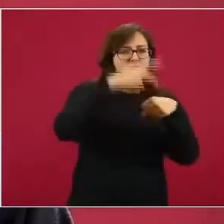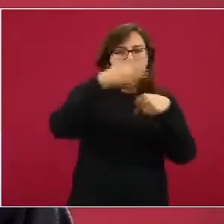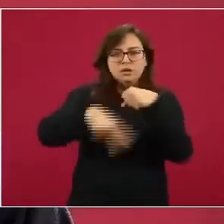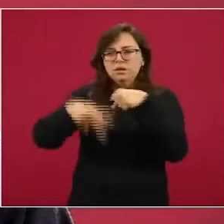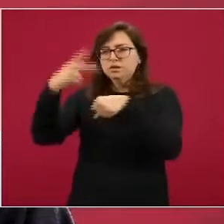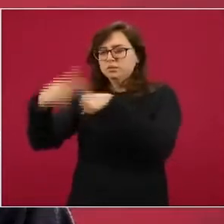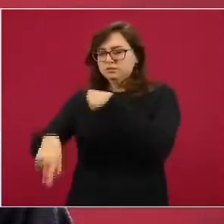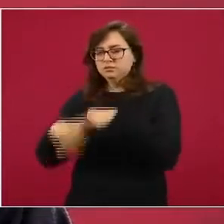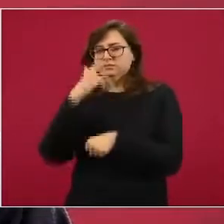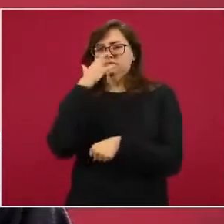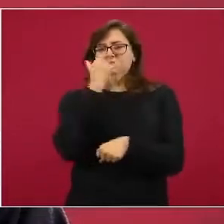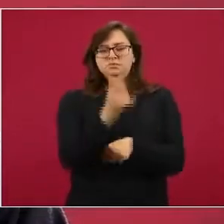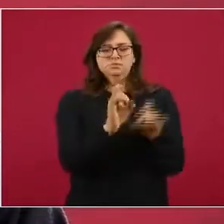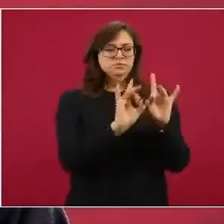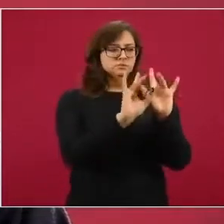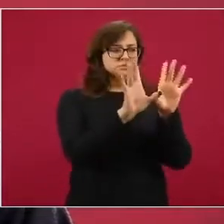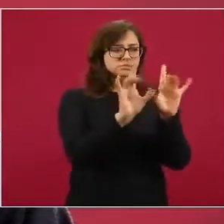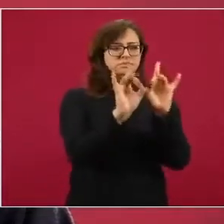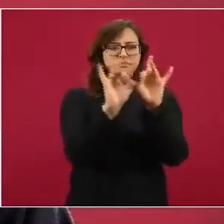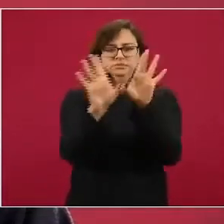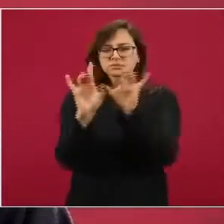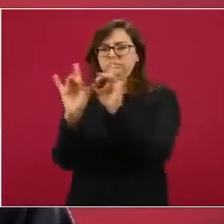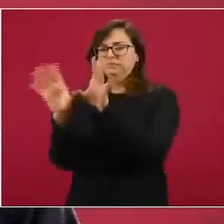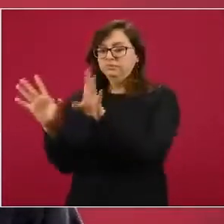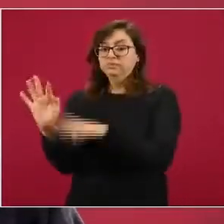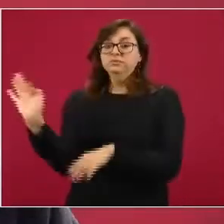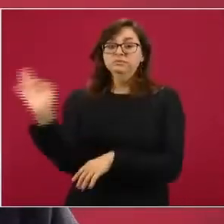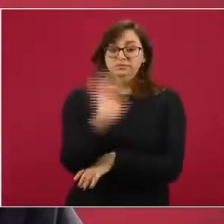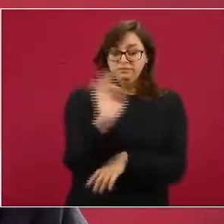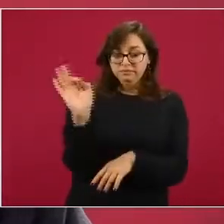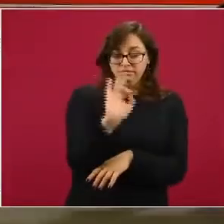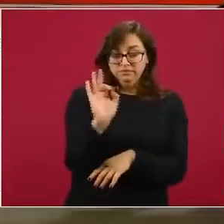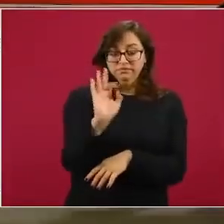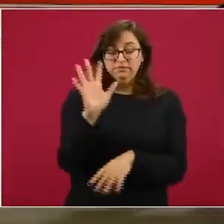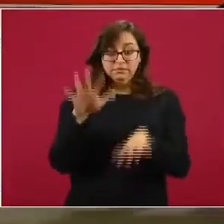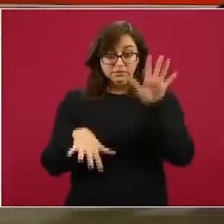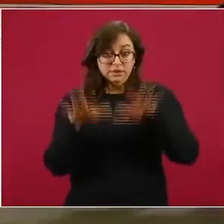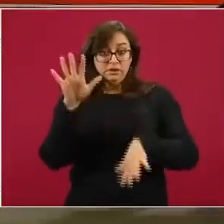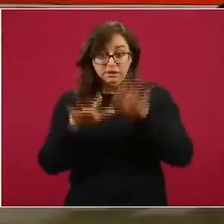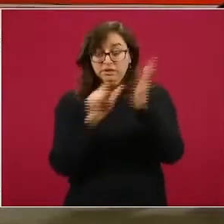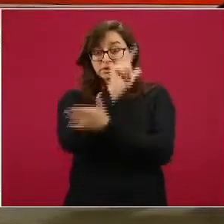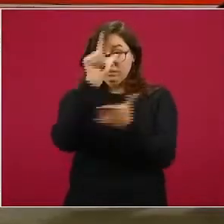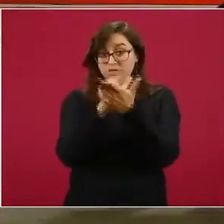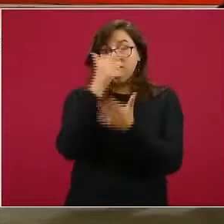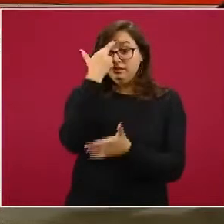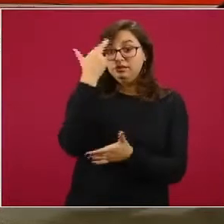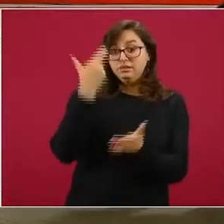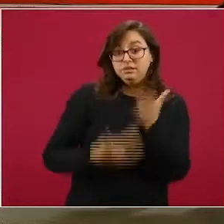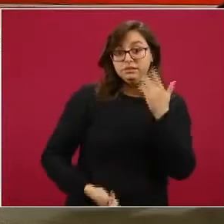situaciones irregulares, inconvenientes y posiblemente en algunos casos delictivas.